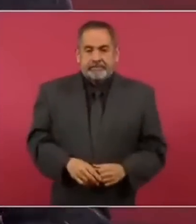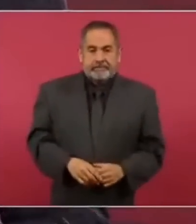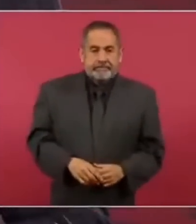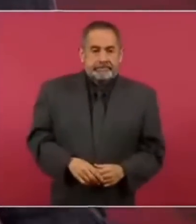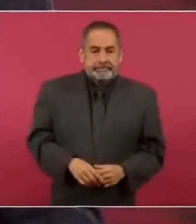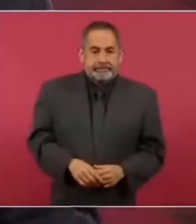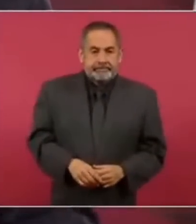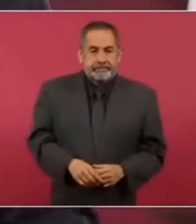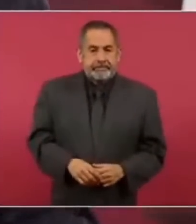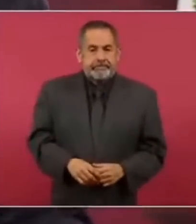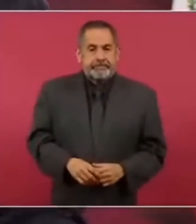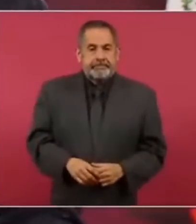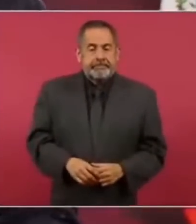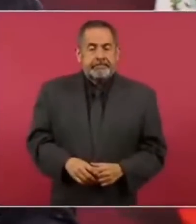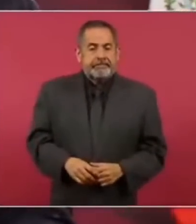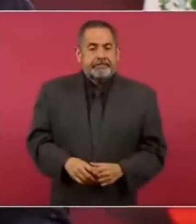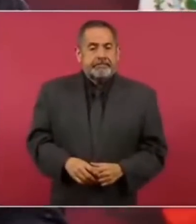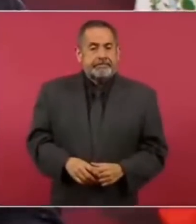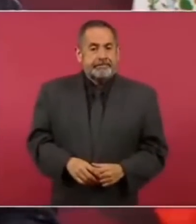colocar